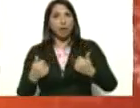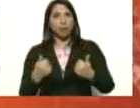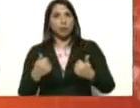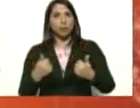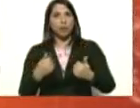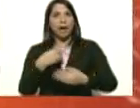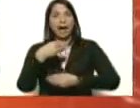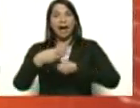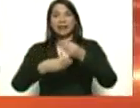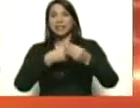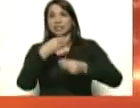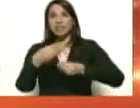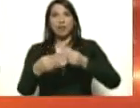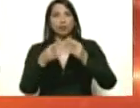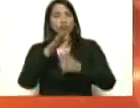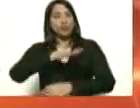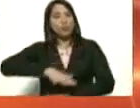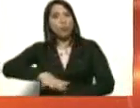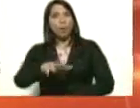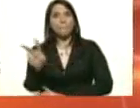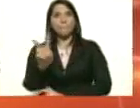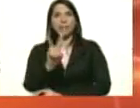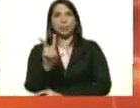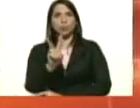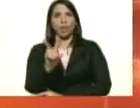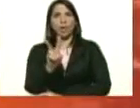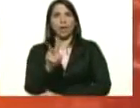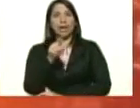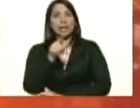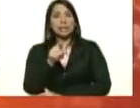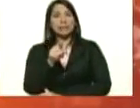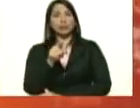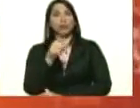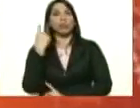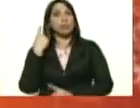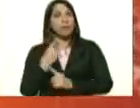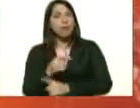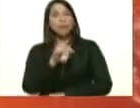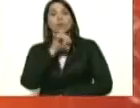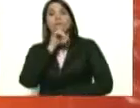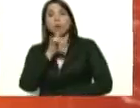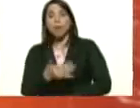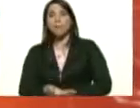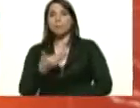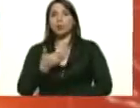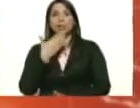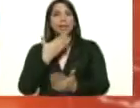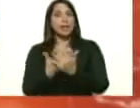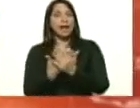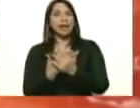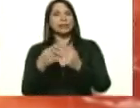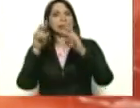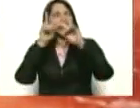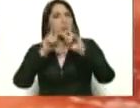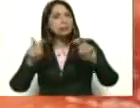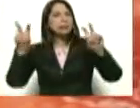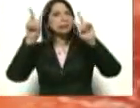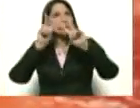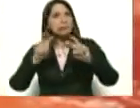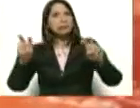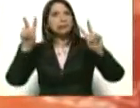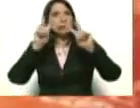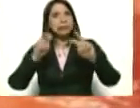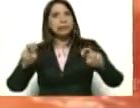está haciendo en todo el territorio nacional. Es un punto que hay que resaltar, que fue gracias al pesquisaje ampliado,